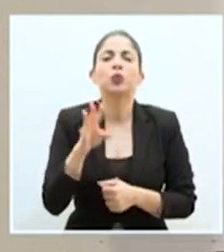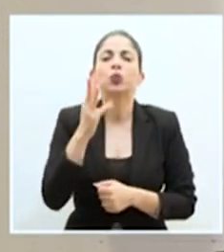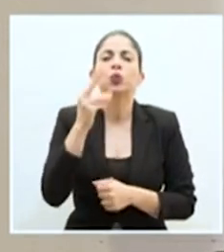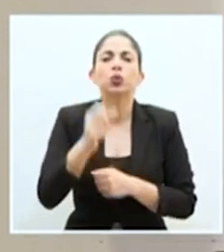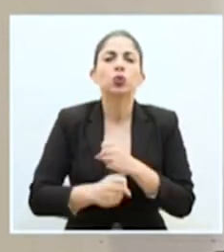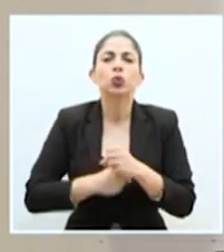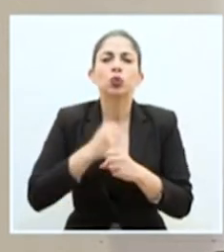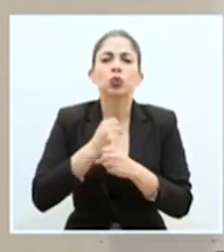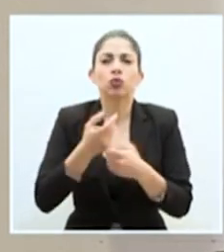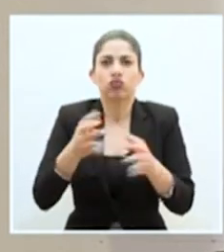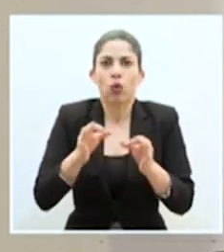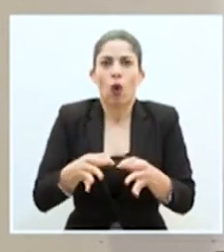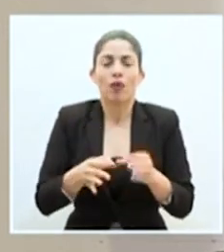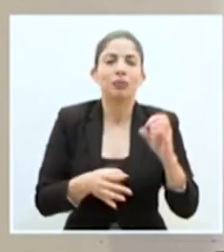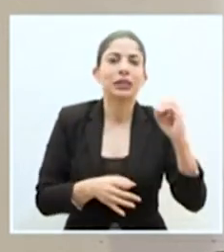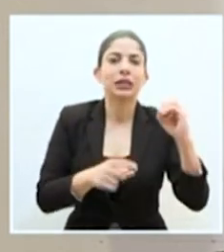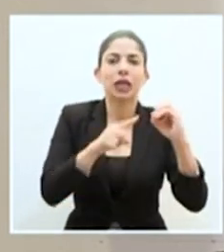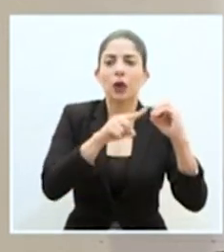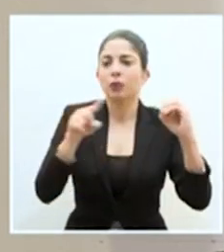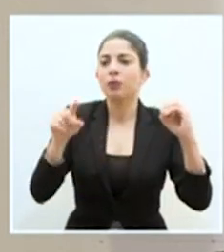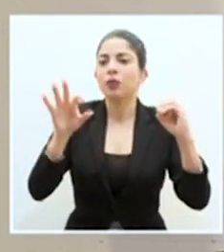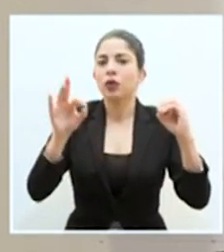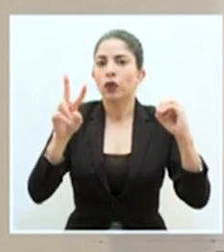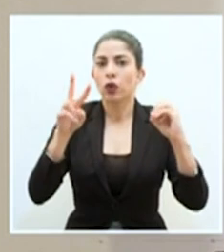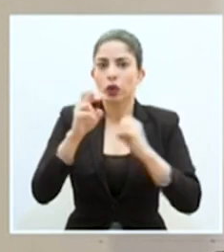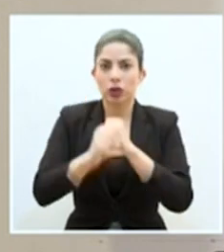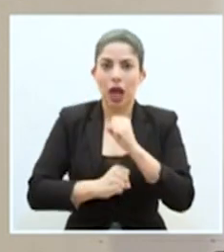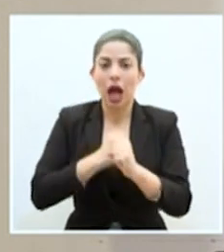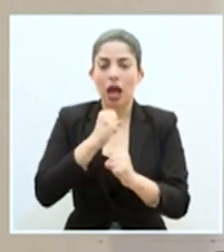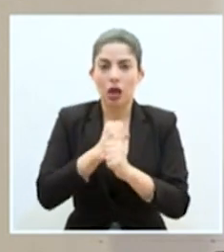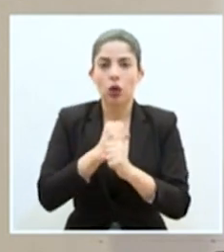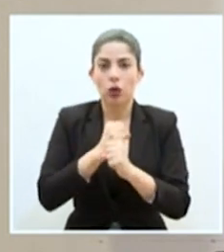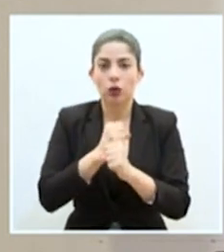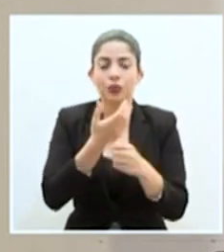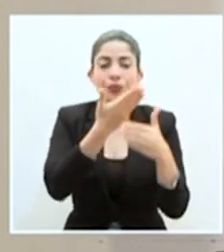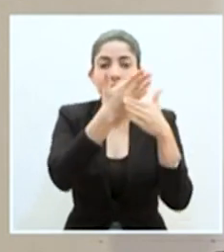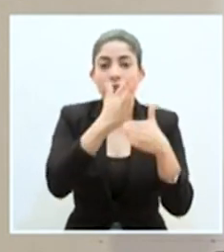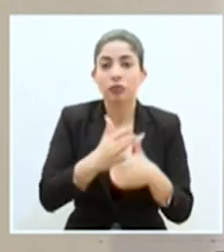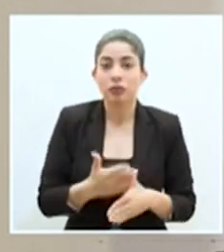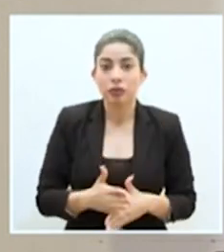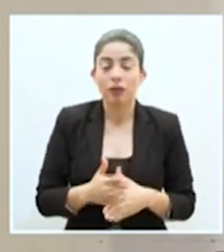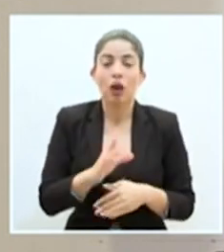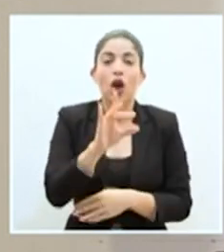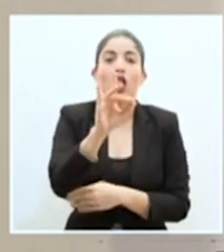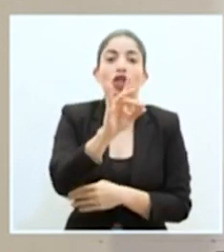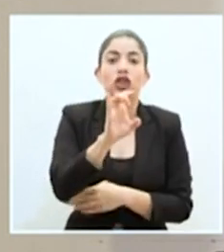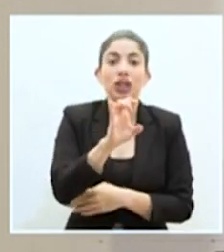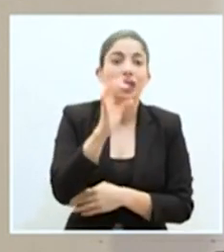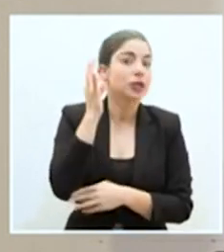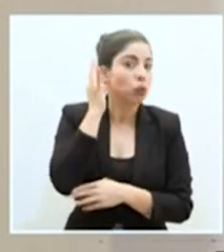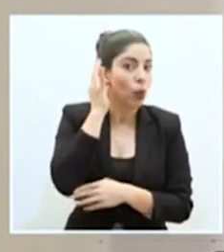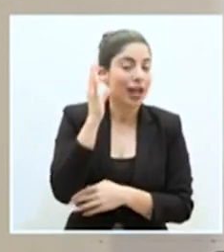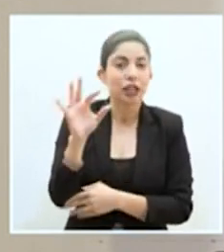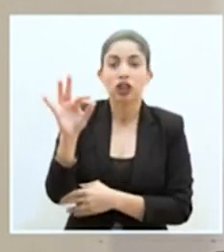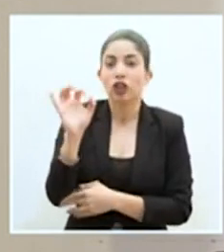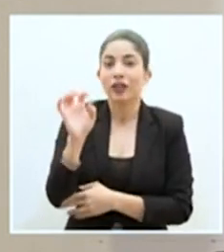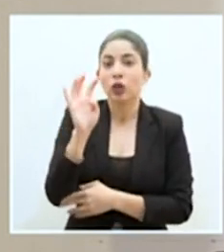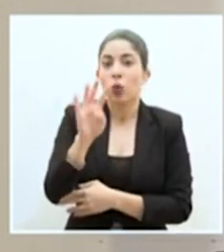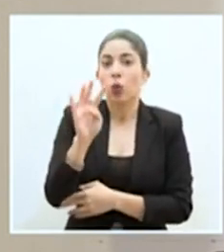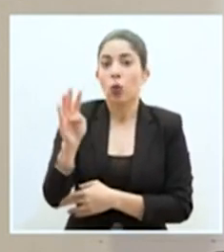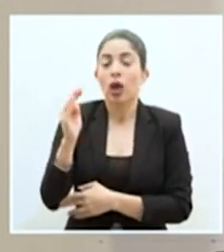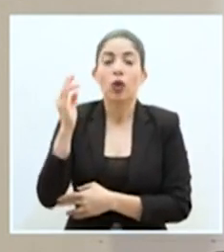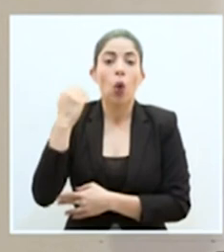para estos confirmados de 0 hasta los 92 años y la distribución sería de 800 mujeres y 944